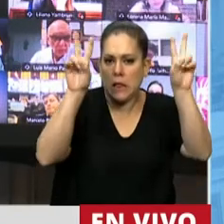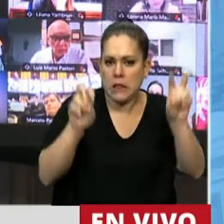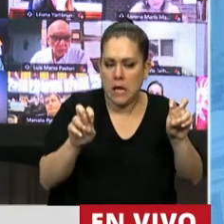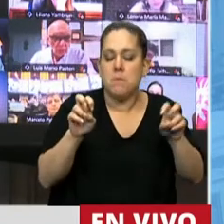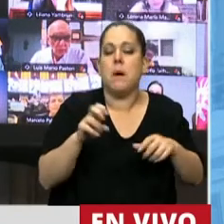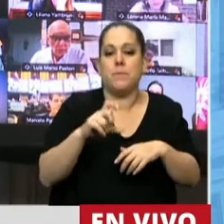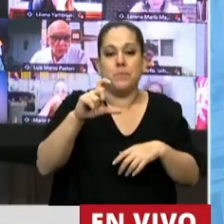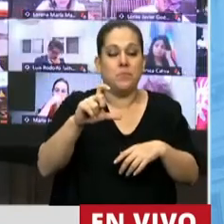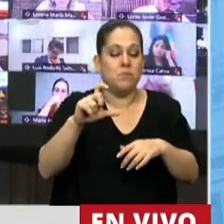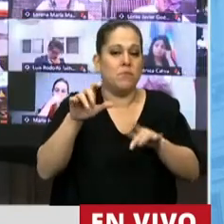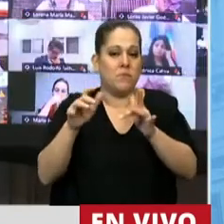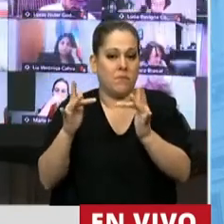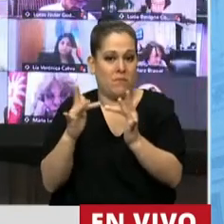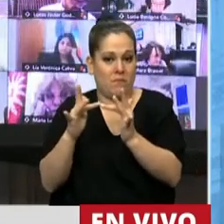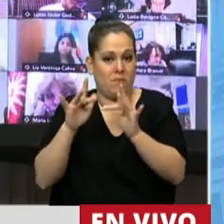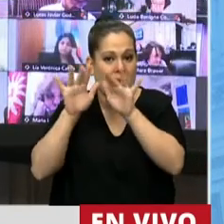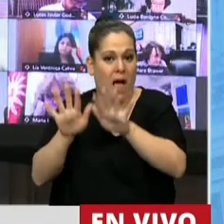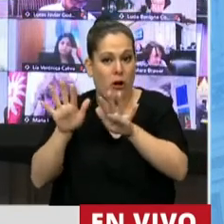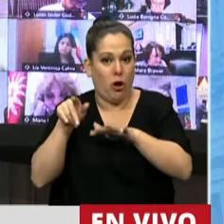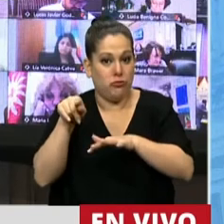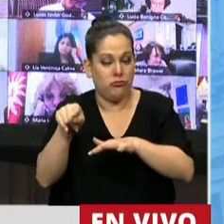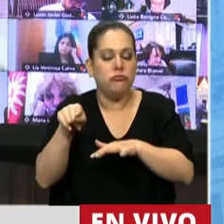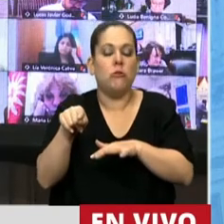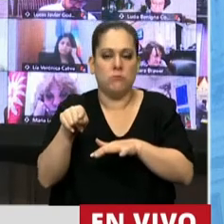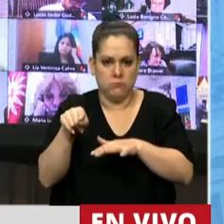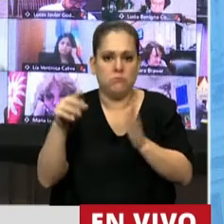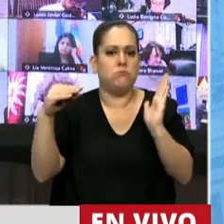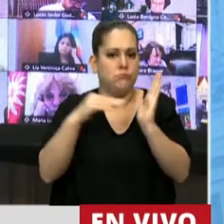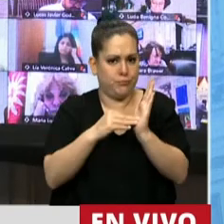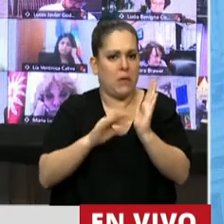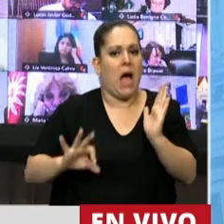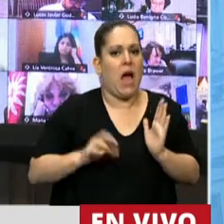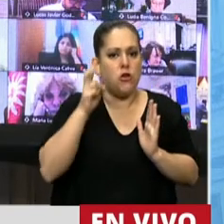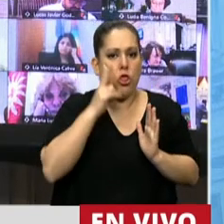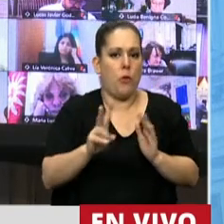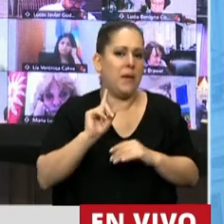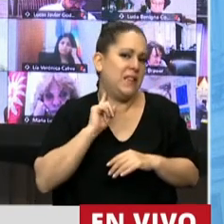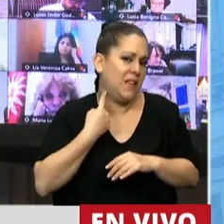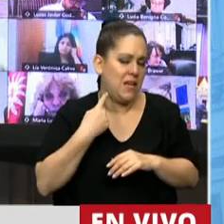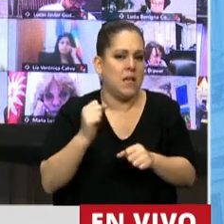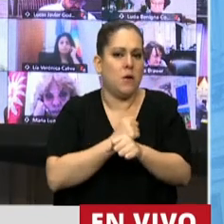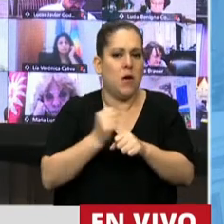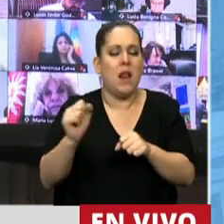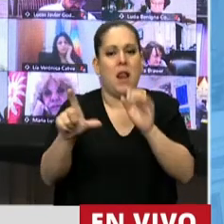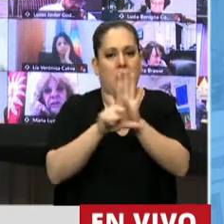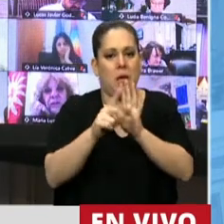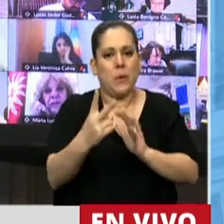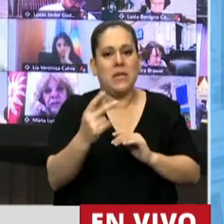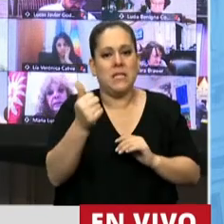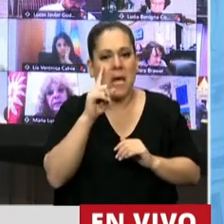ciberacoso cobró relevancia en la agenda nacional, cuando en el año 2013 se aprobó la Ley 26.904,